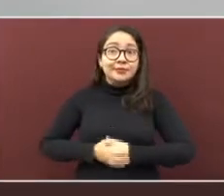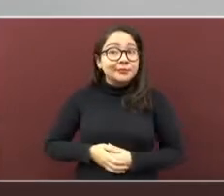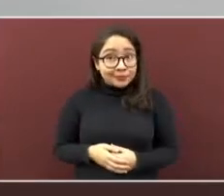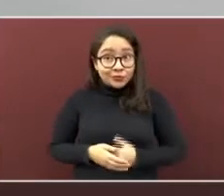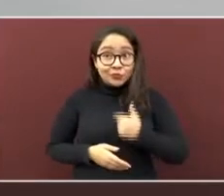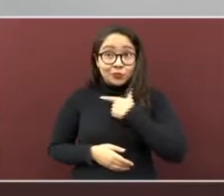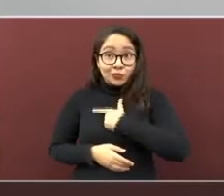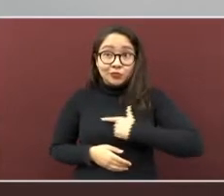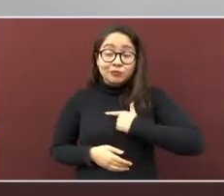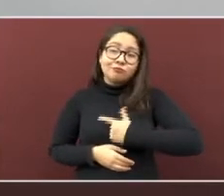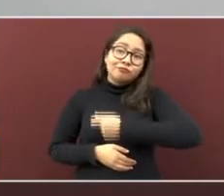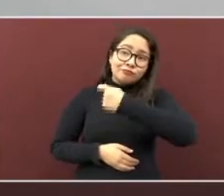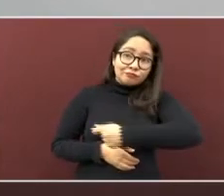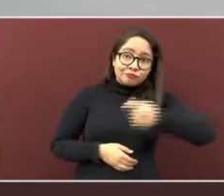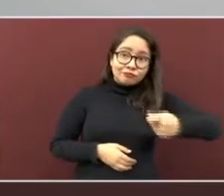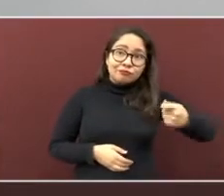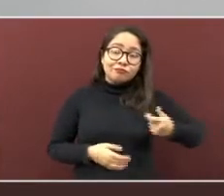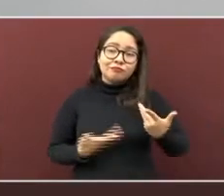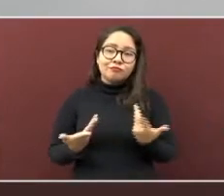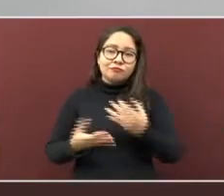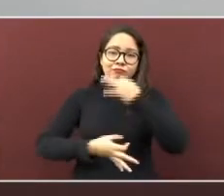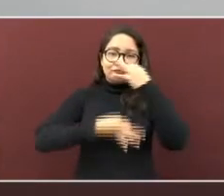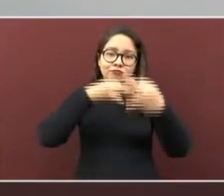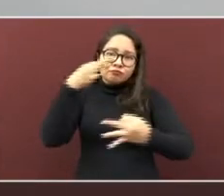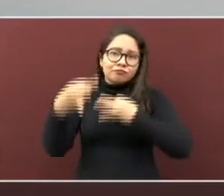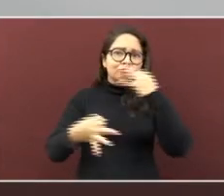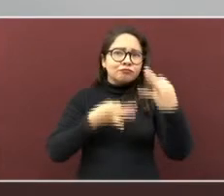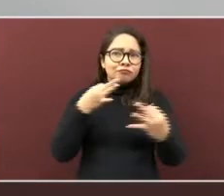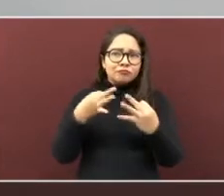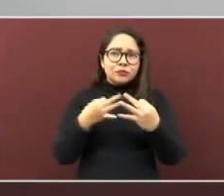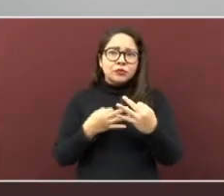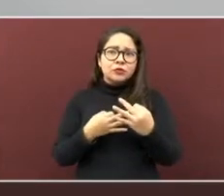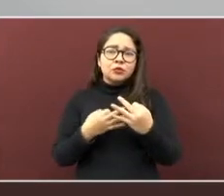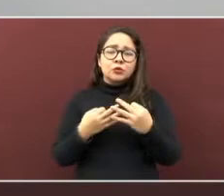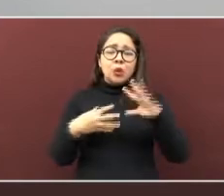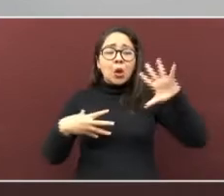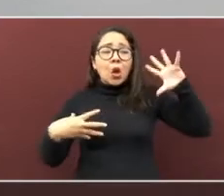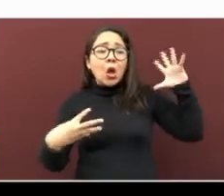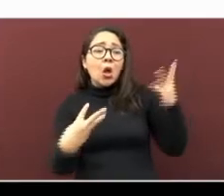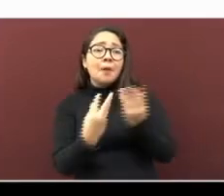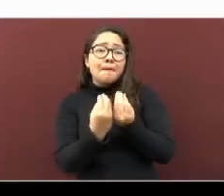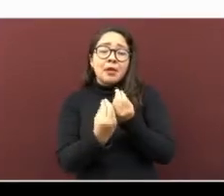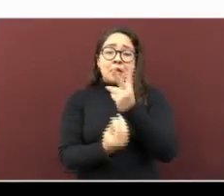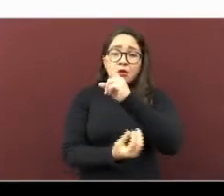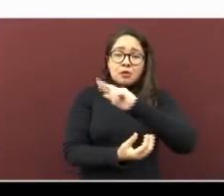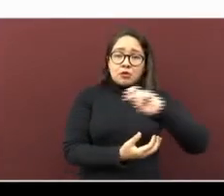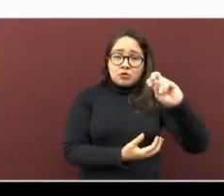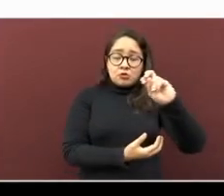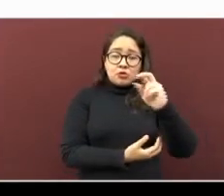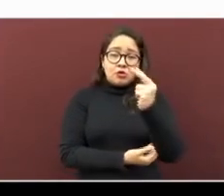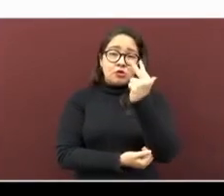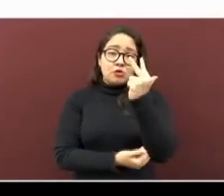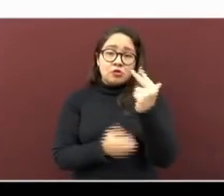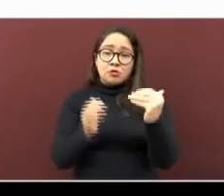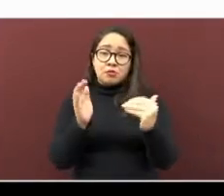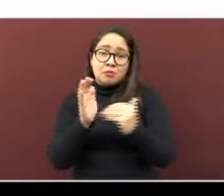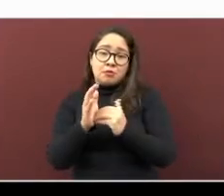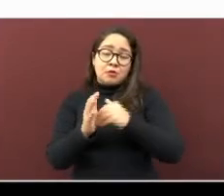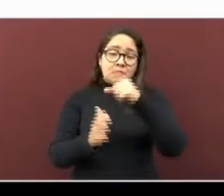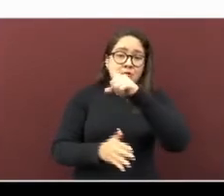Es un gusto saludarles y les informamos que son un total de 208 mil